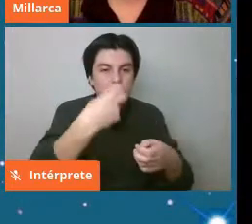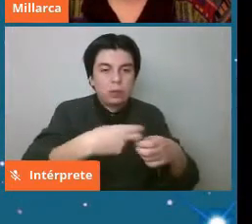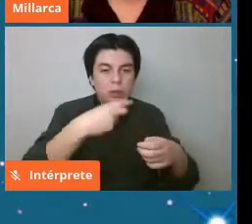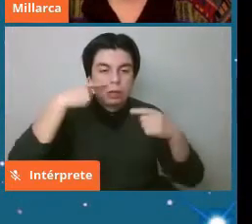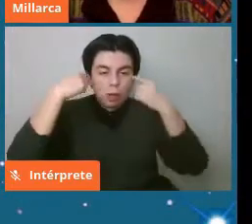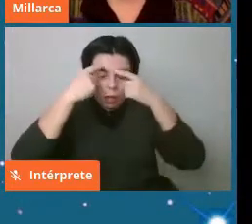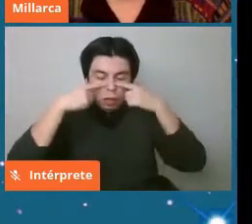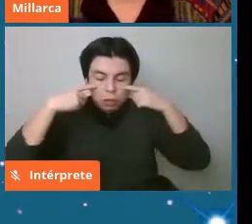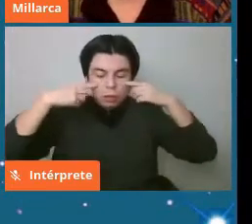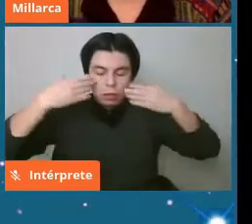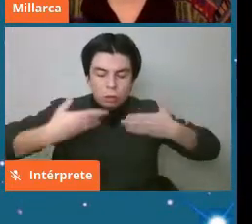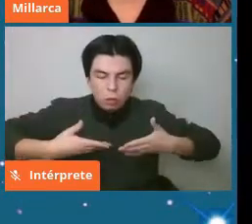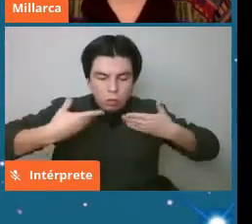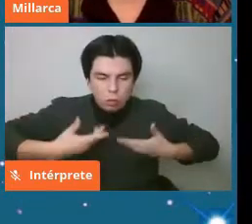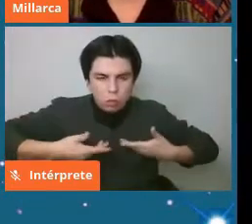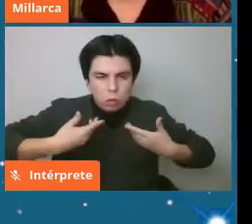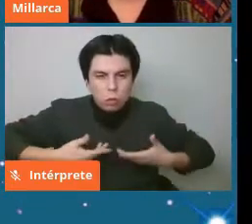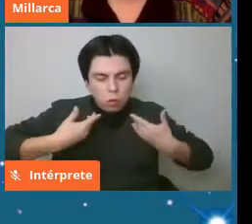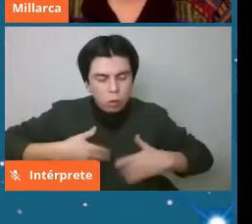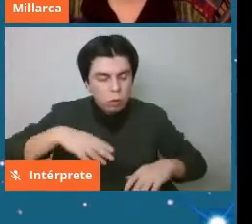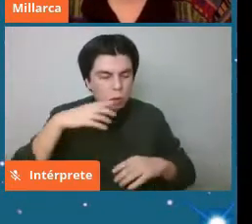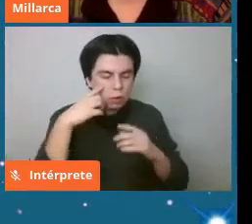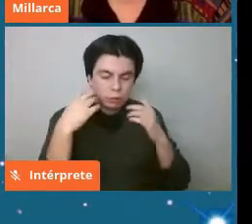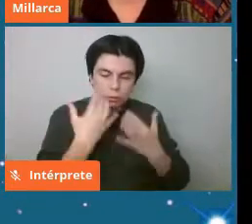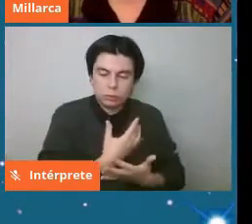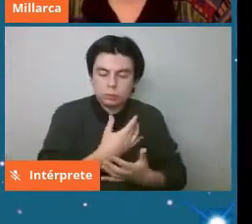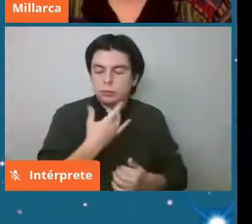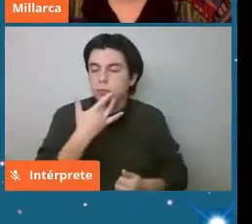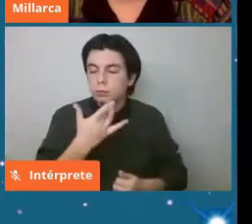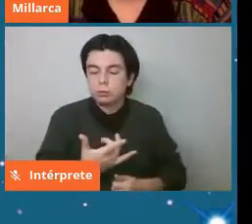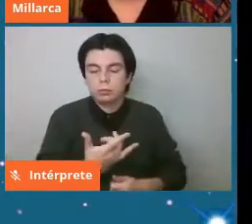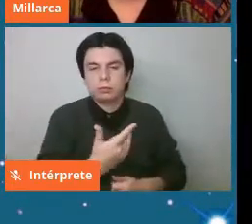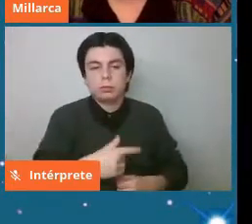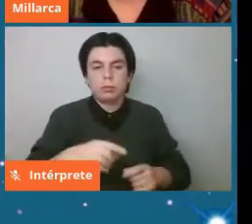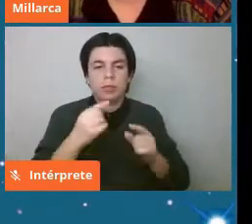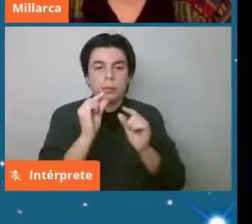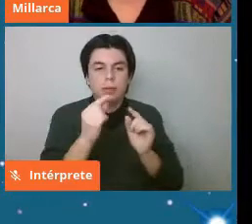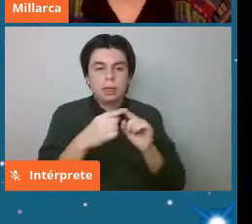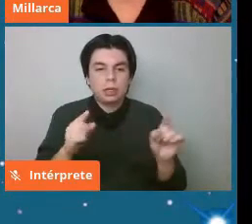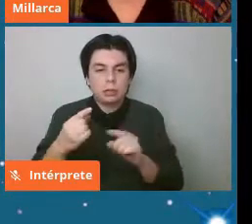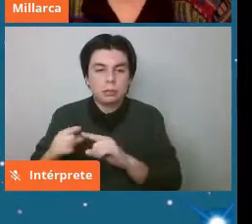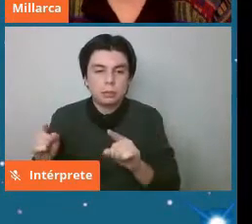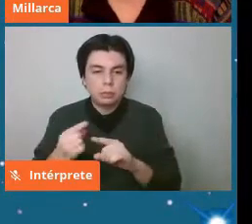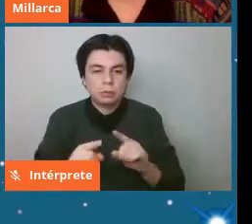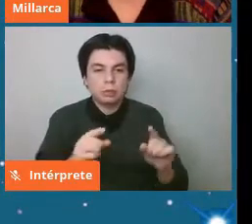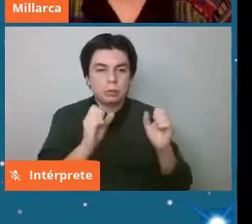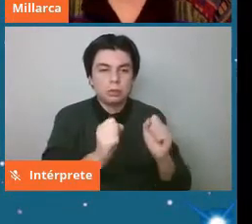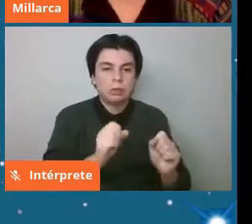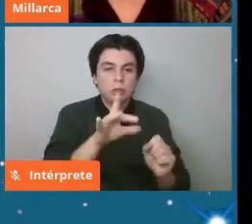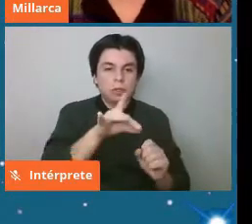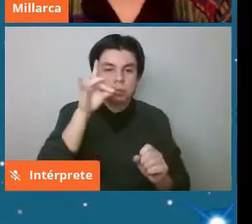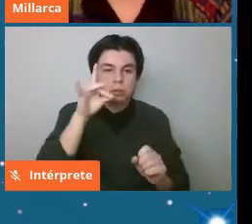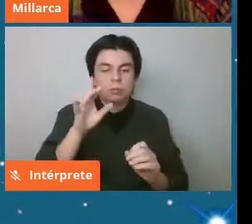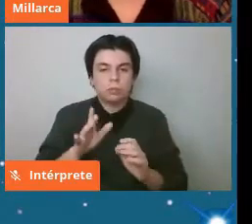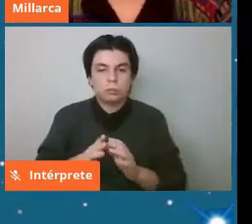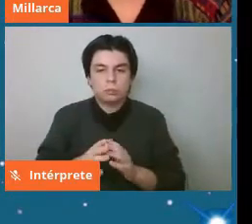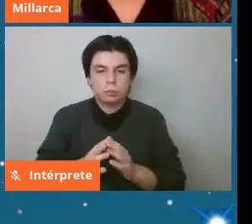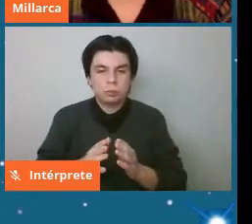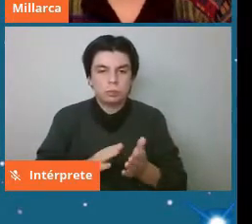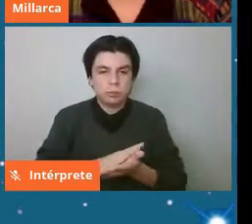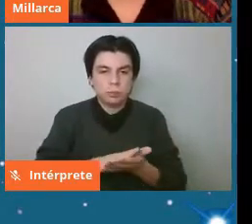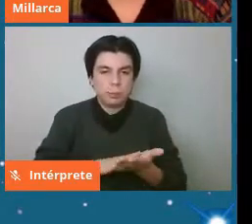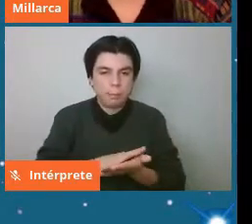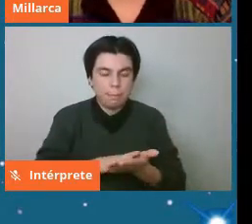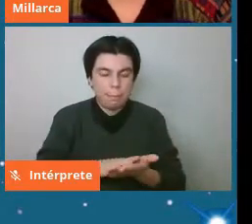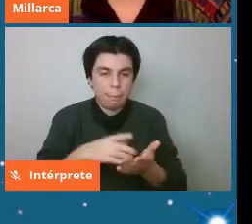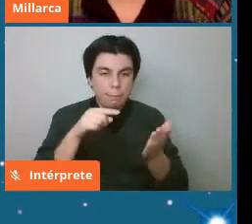ojos estar tratando de distinguir las pequeñas diferencias que pueden encontrar se pueden encontrar con los meteoritos entonces